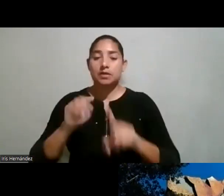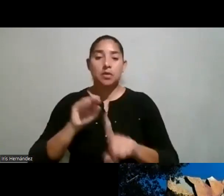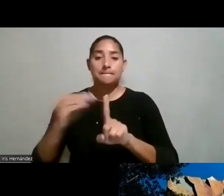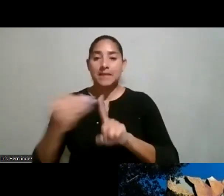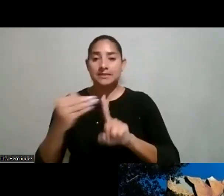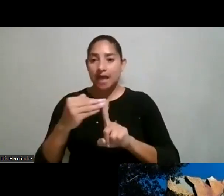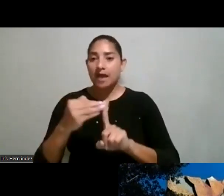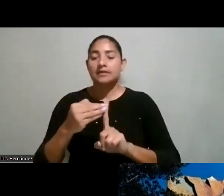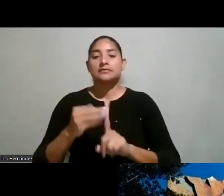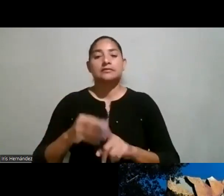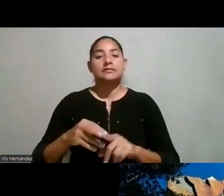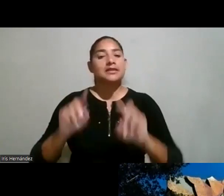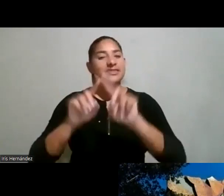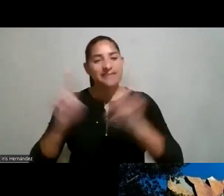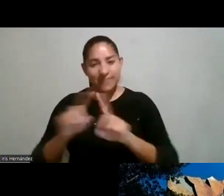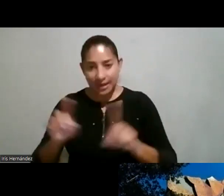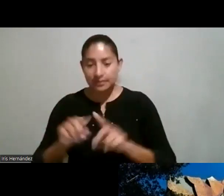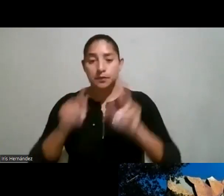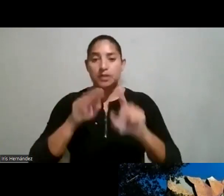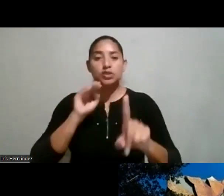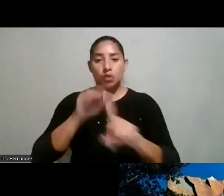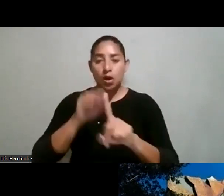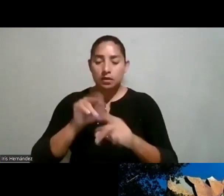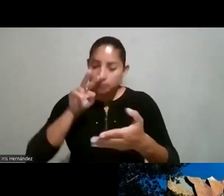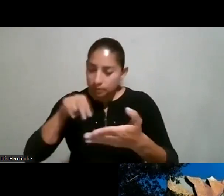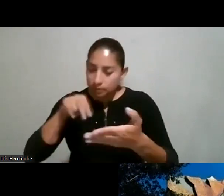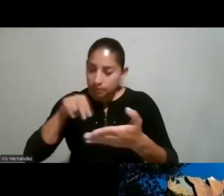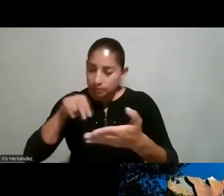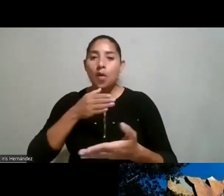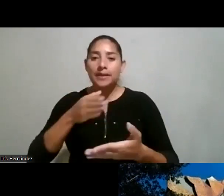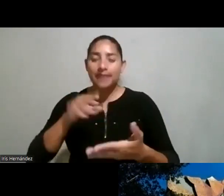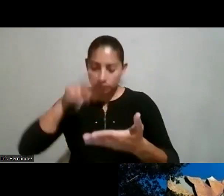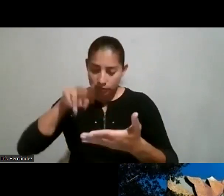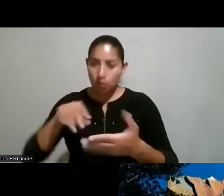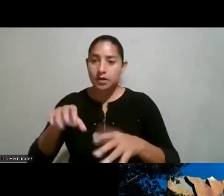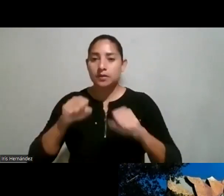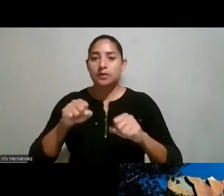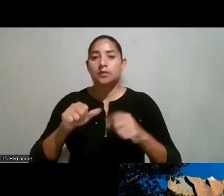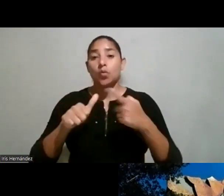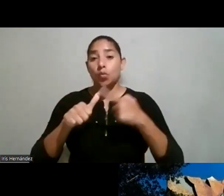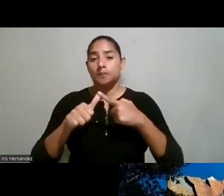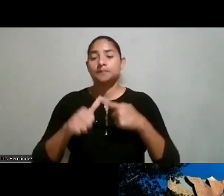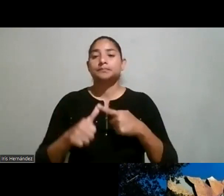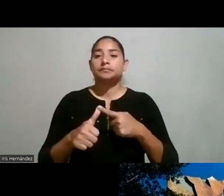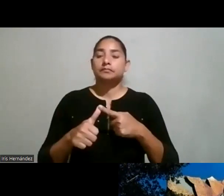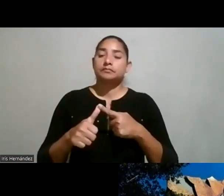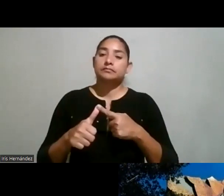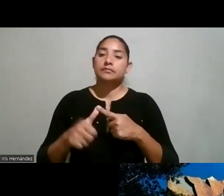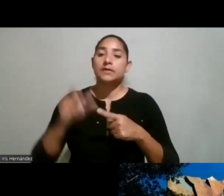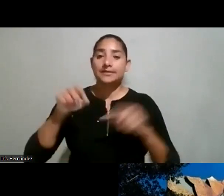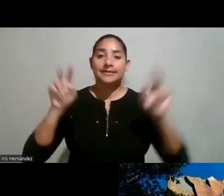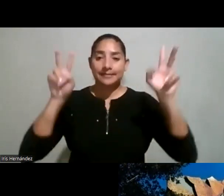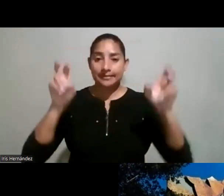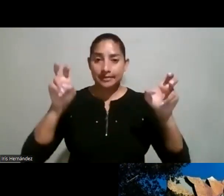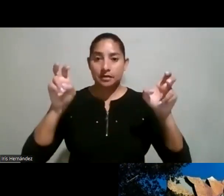de Betselli de Dani de María Los Ángeles los hemos estado leyendo y quisiera como como retomar un elemento clave en este tema